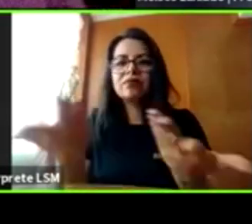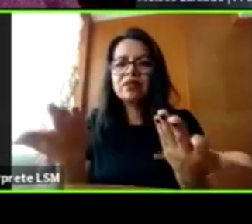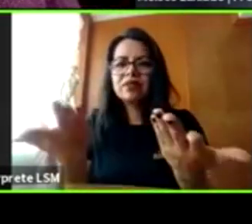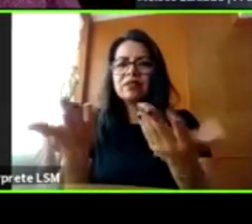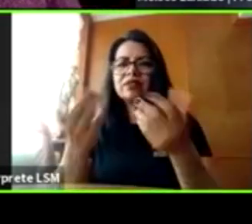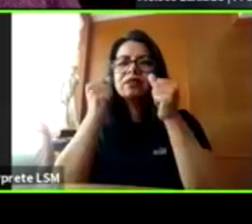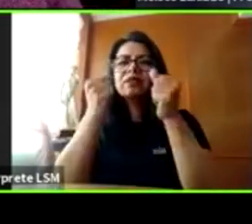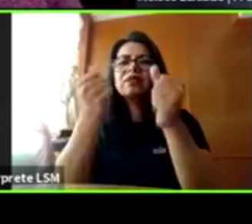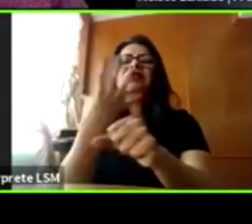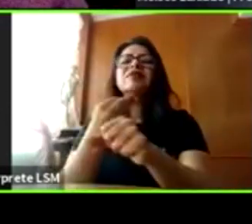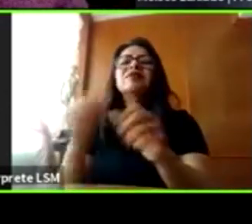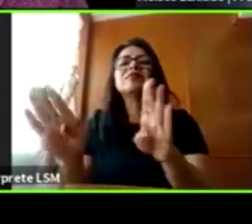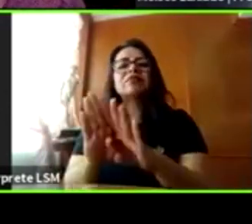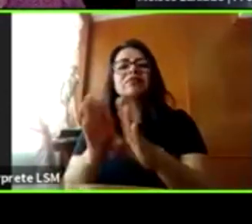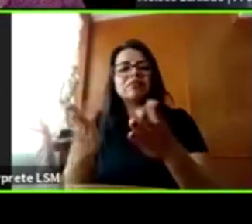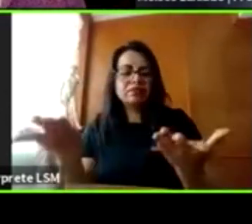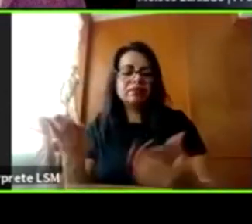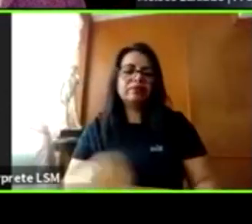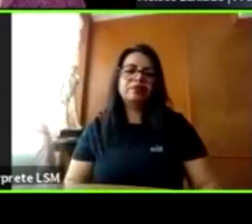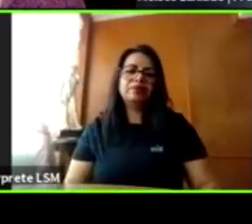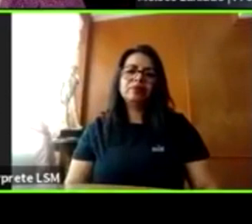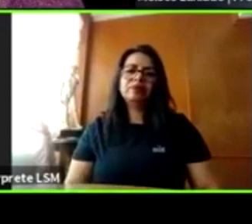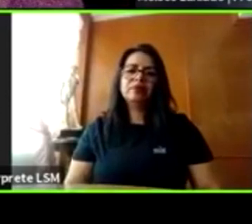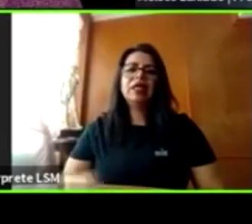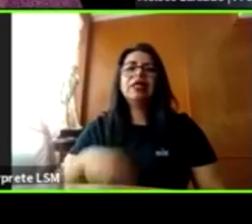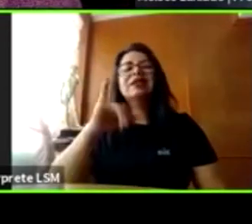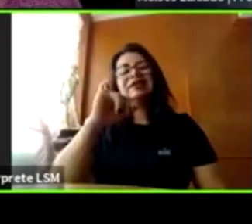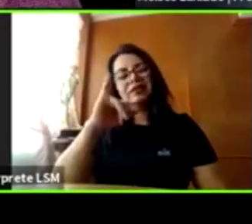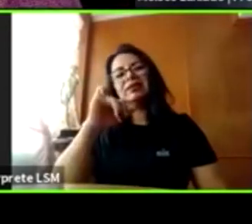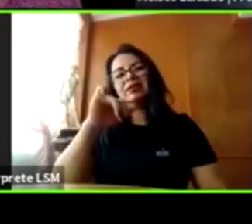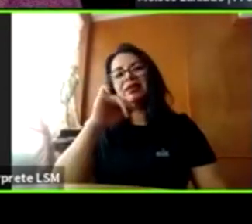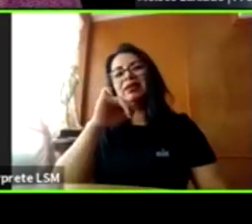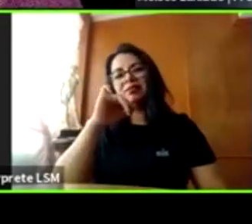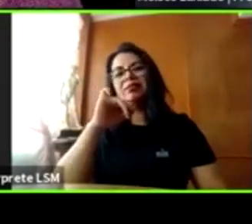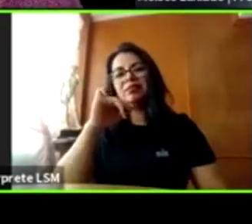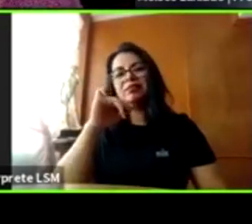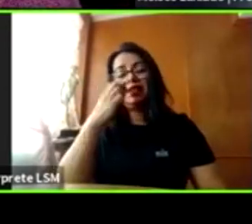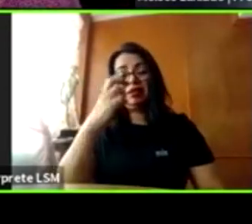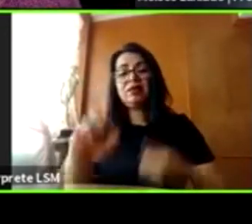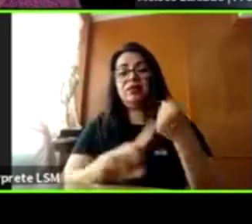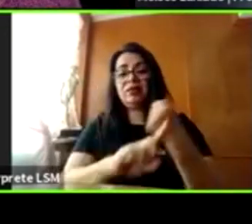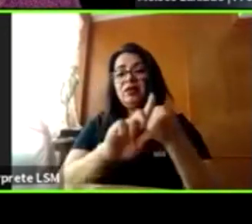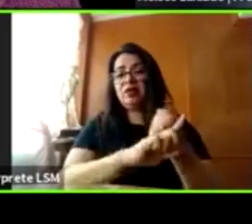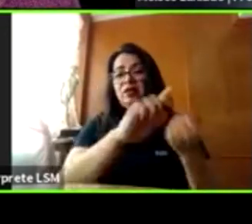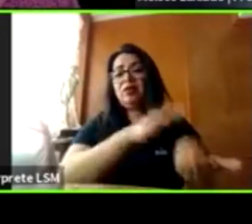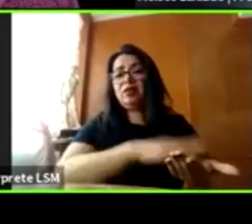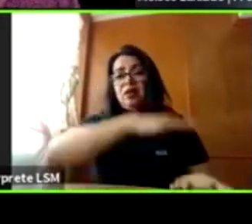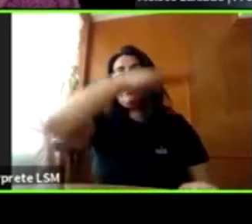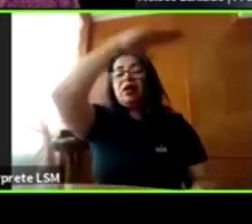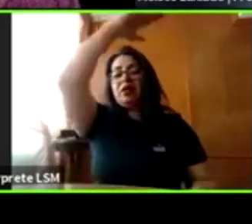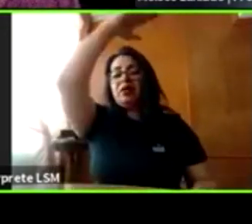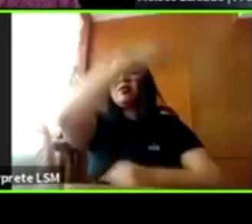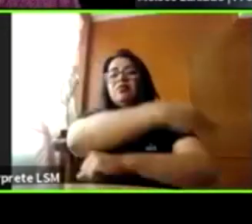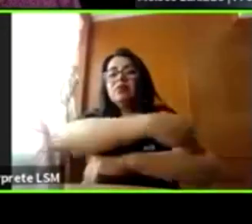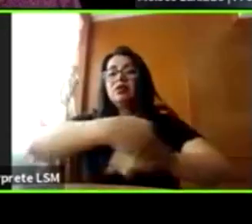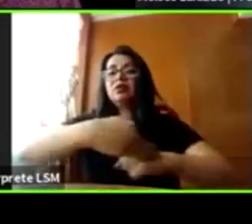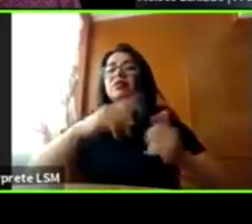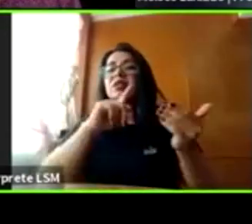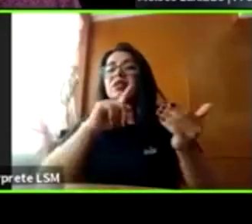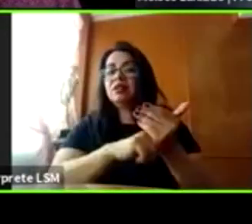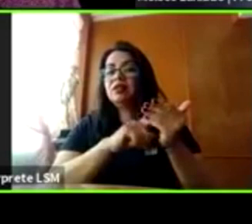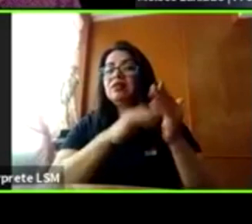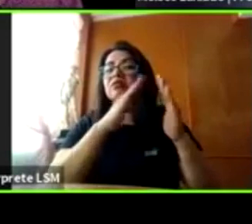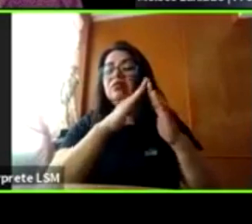Gracias, Javier. Sí, definitivamente la mayoría de los casos se dan intrafamiliarmente dentro de la casa.